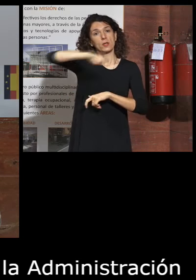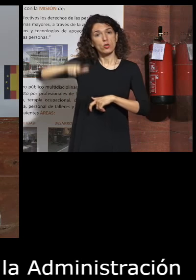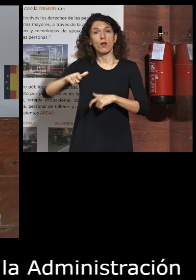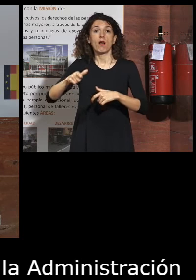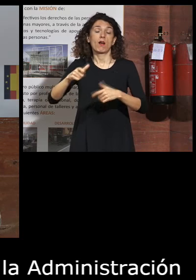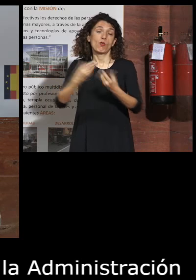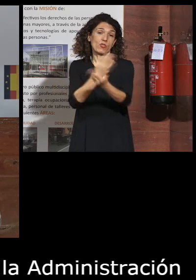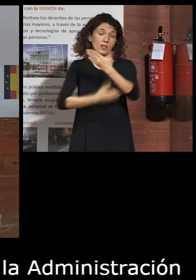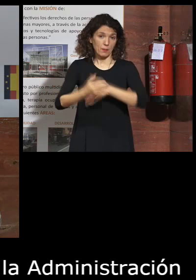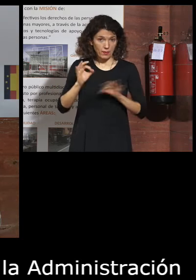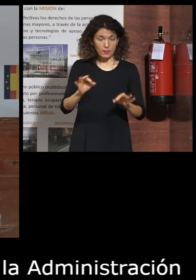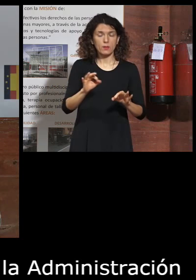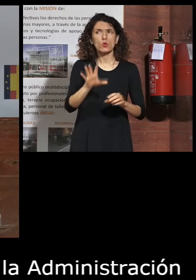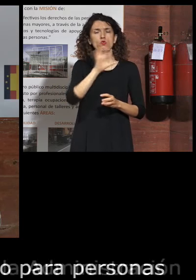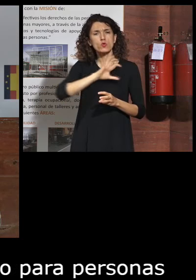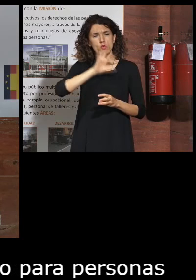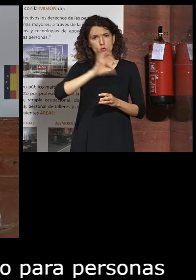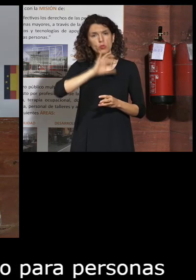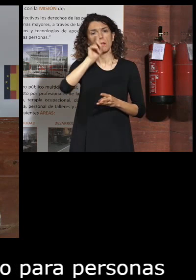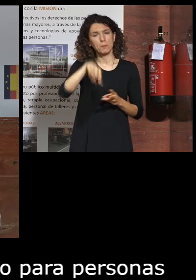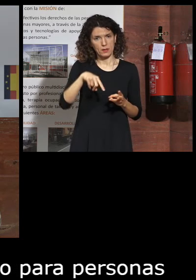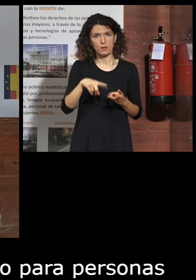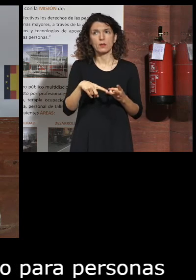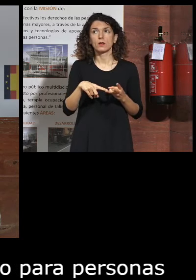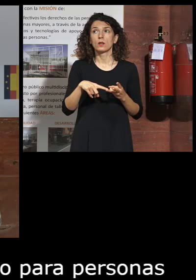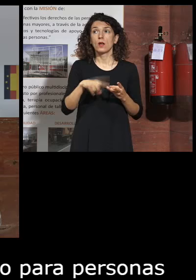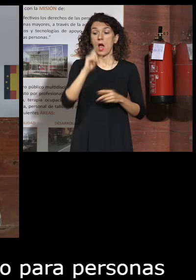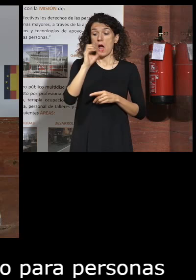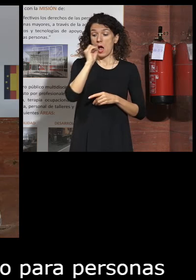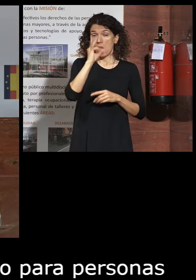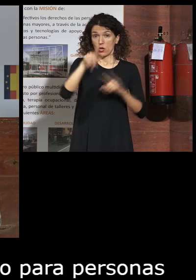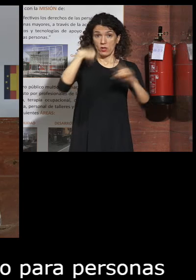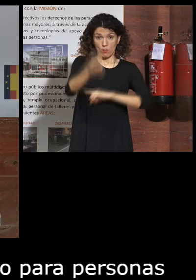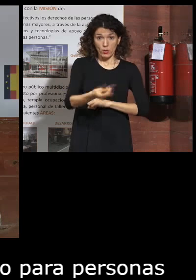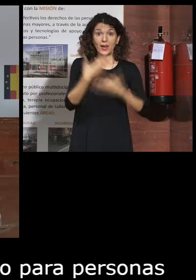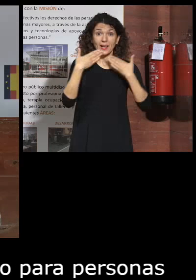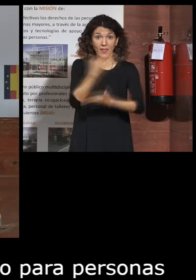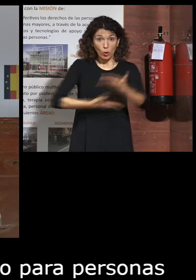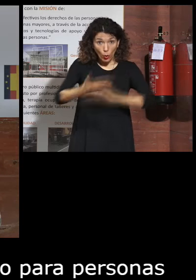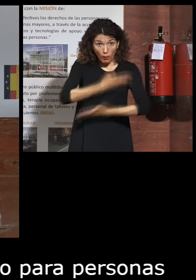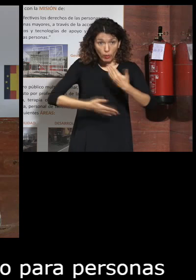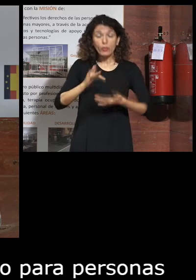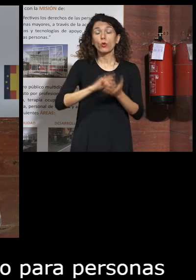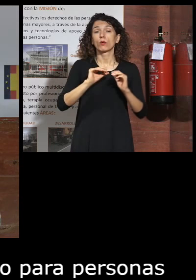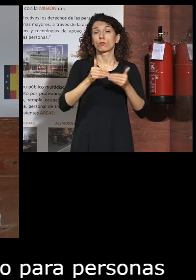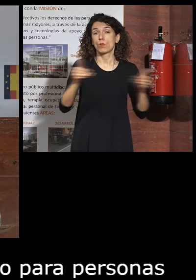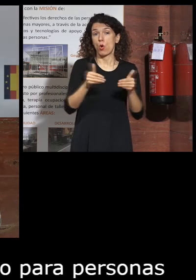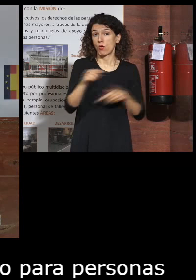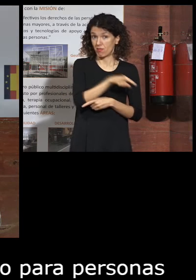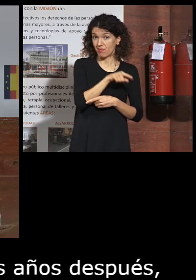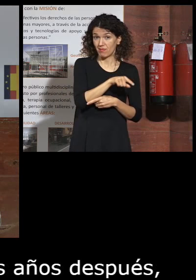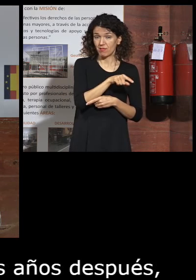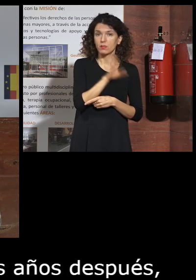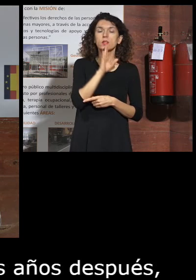y curiosamente unos años después gracias a esta colaboración que habíamos establecido